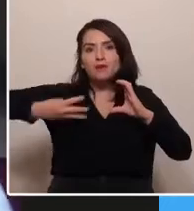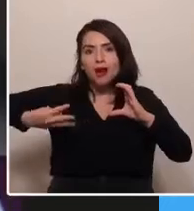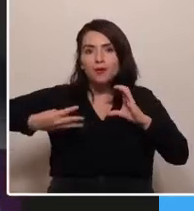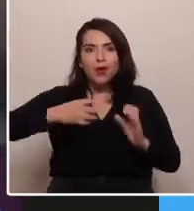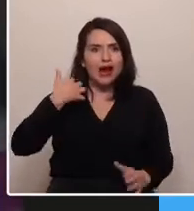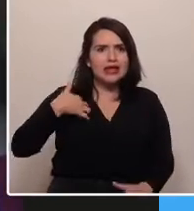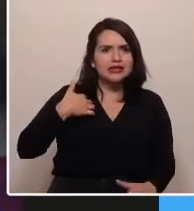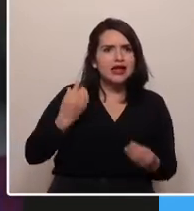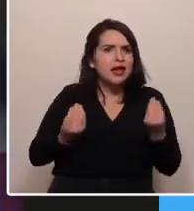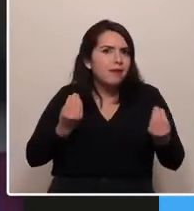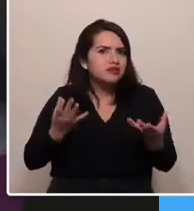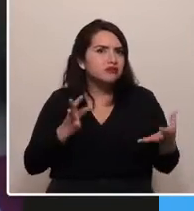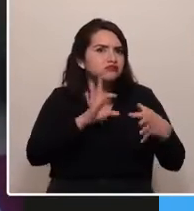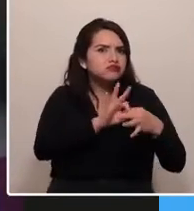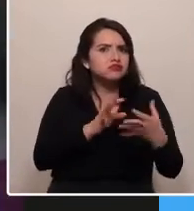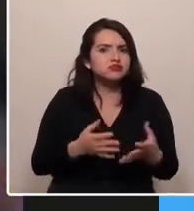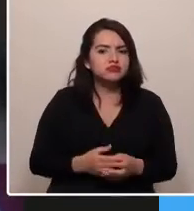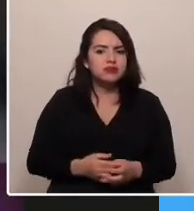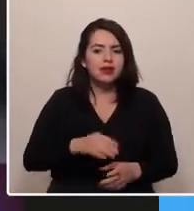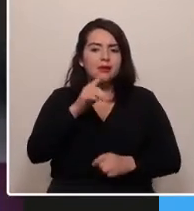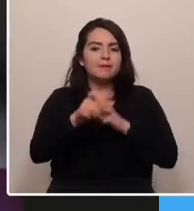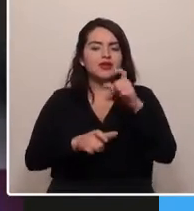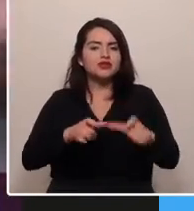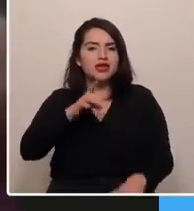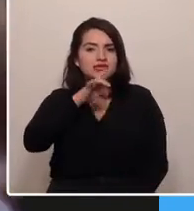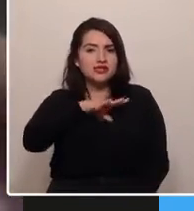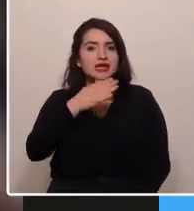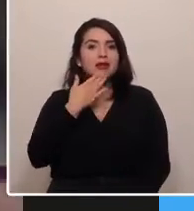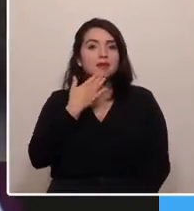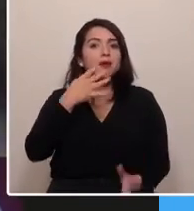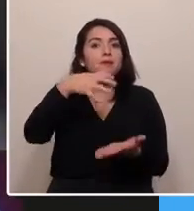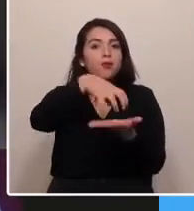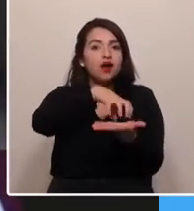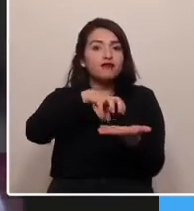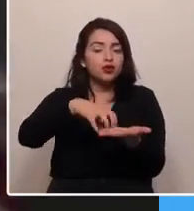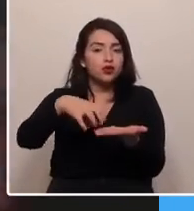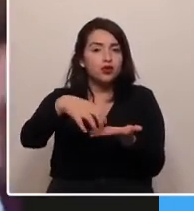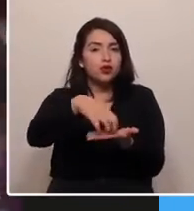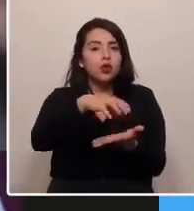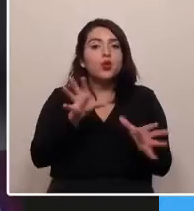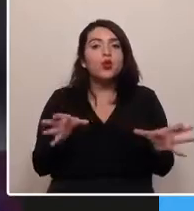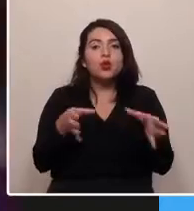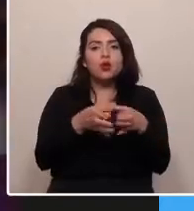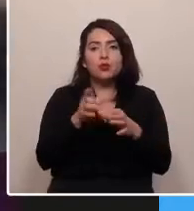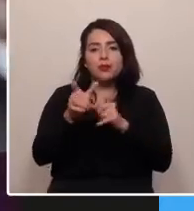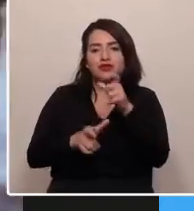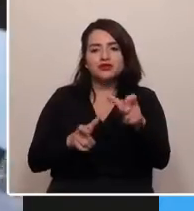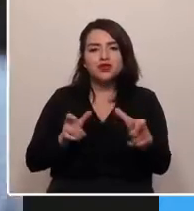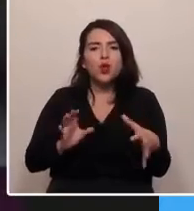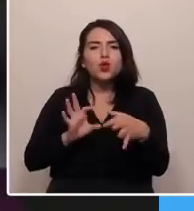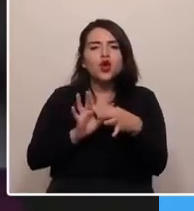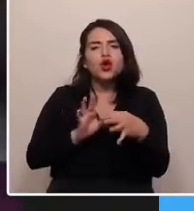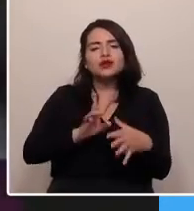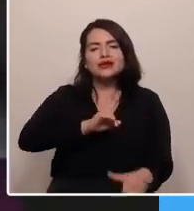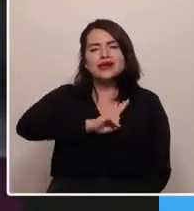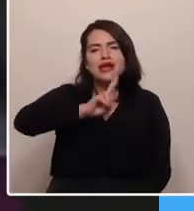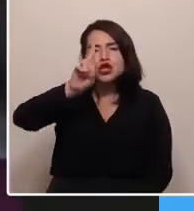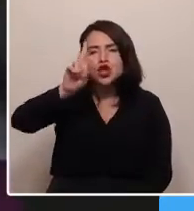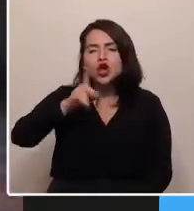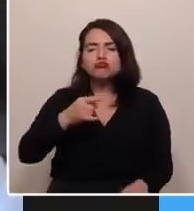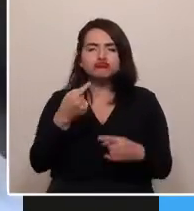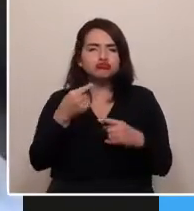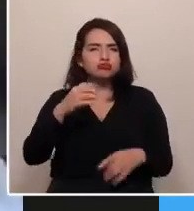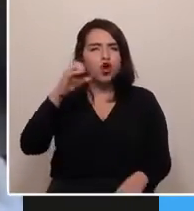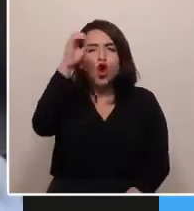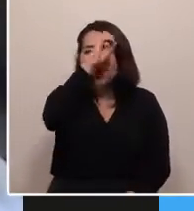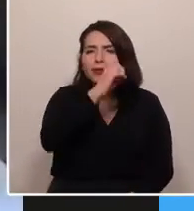qué va a pasar con los colonos que están en Chile, que también son naciones, que también son un grupo de personas unidas por vínculos religiosos, idiomáticos y culturales.